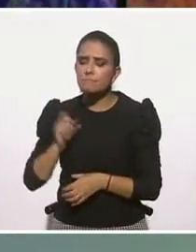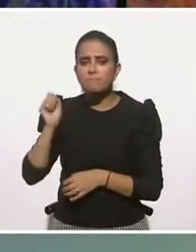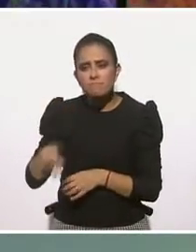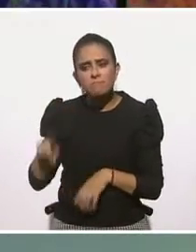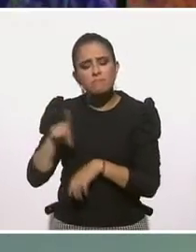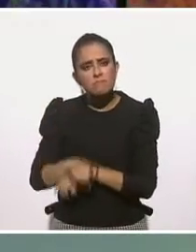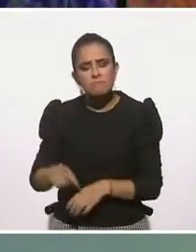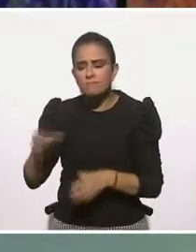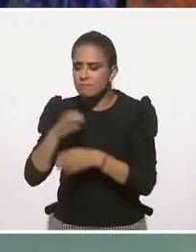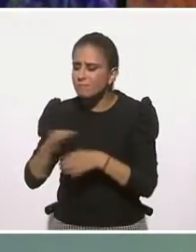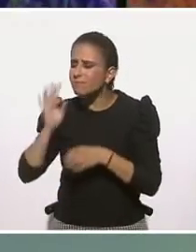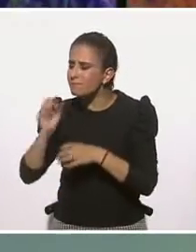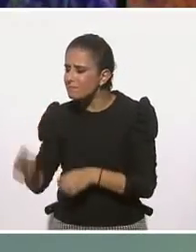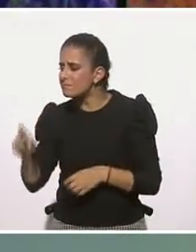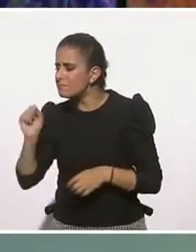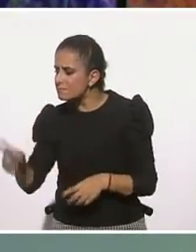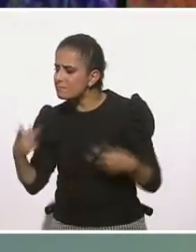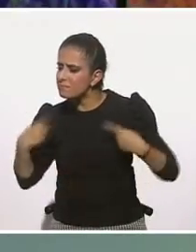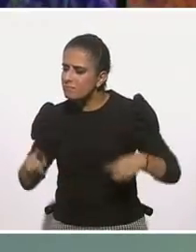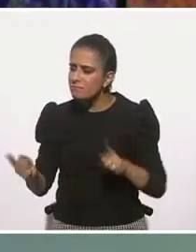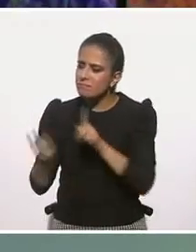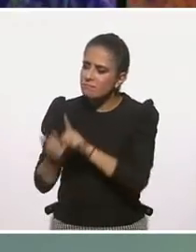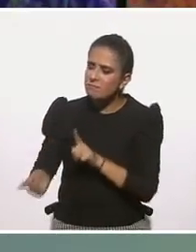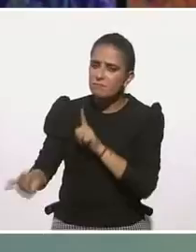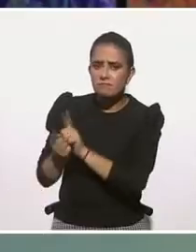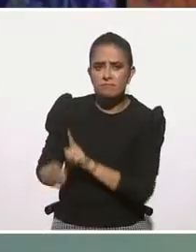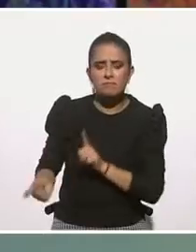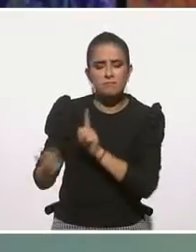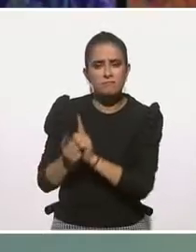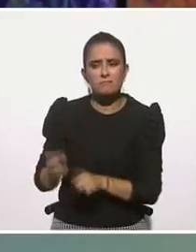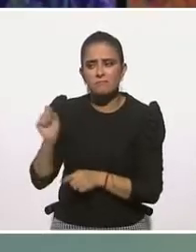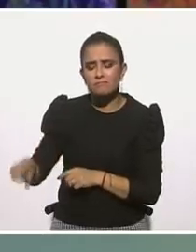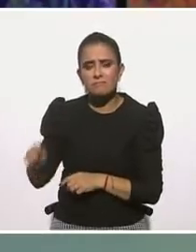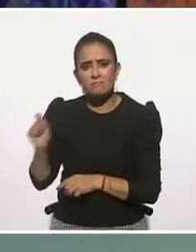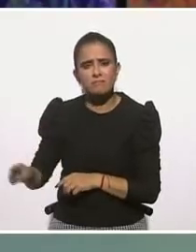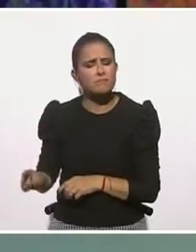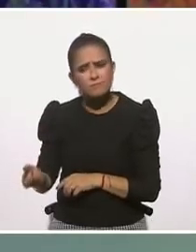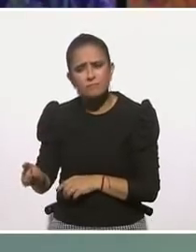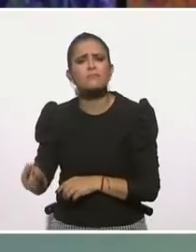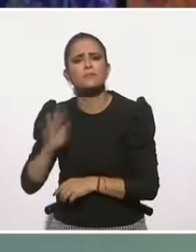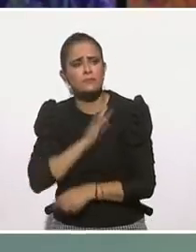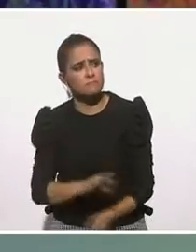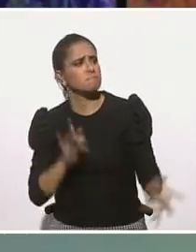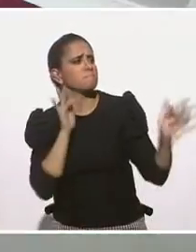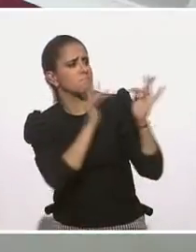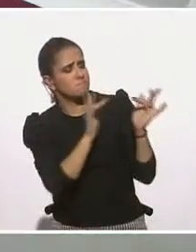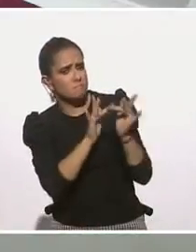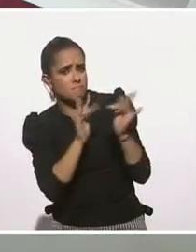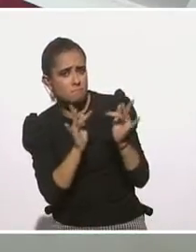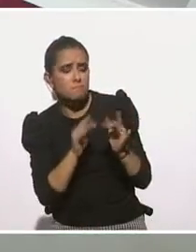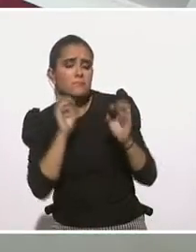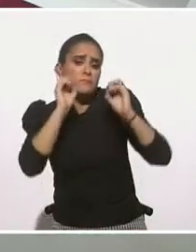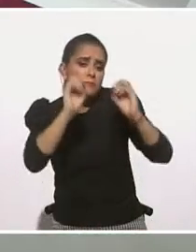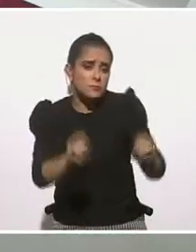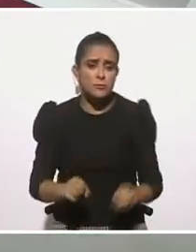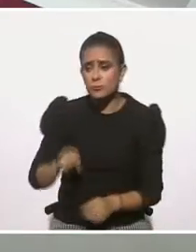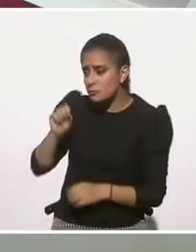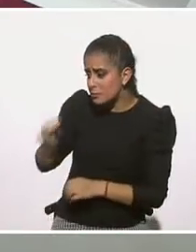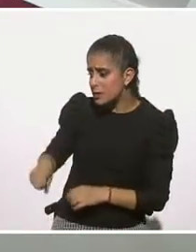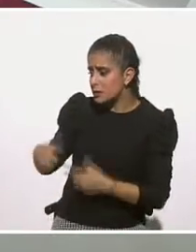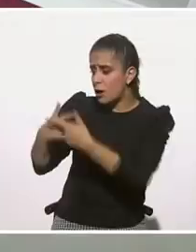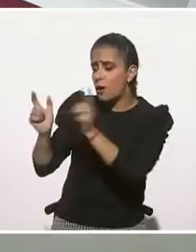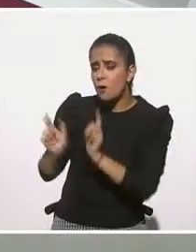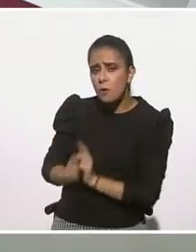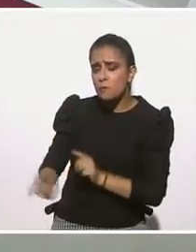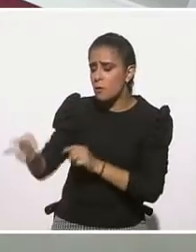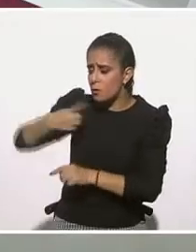ya no es suficiente, creo que también es tiempo de activar las redes, no con nueva gente, a veces con la gente con la que las tenías antes,